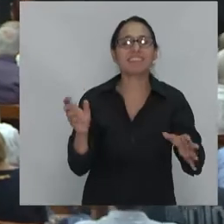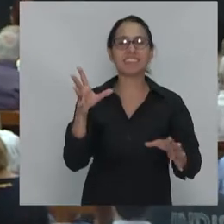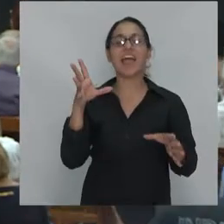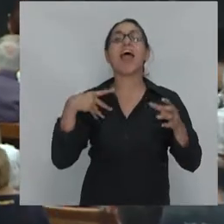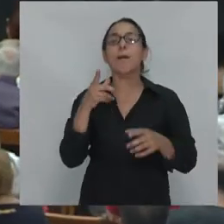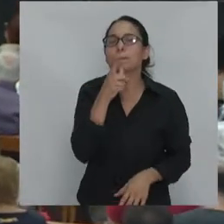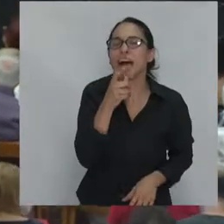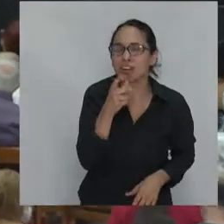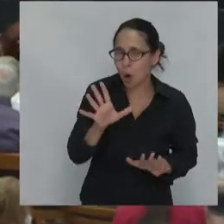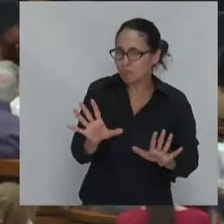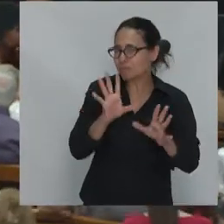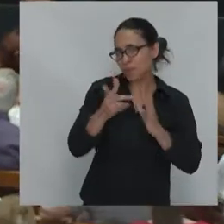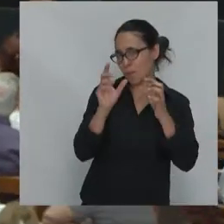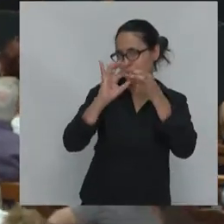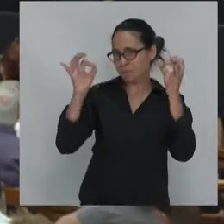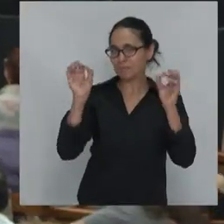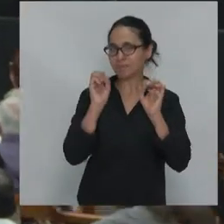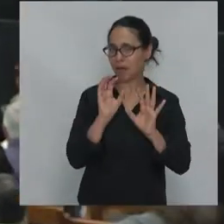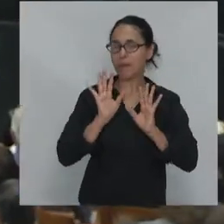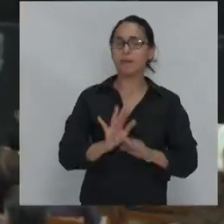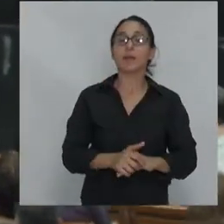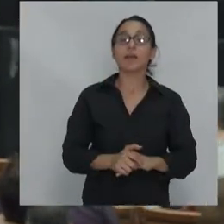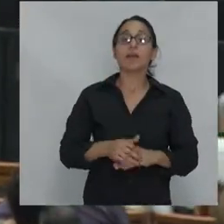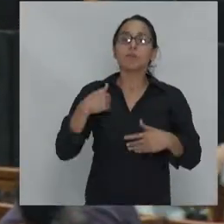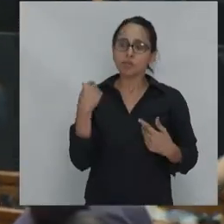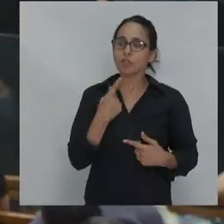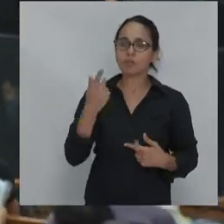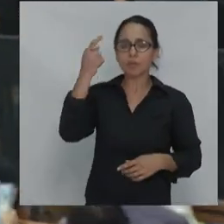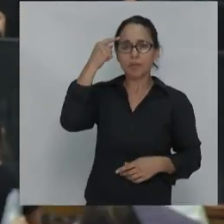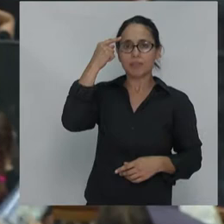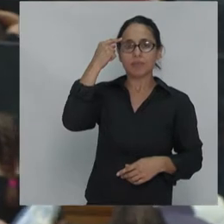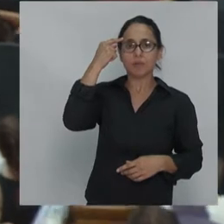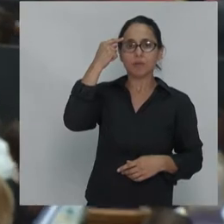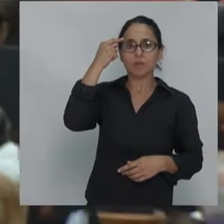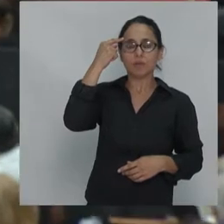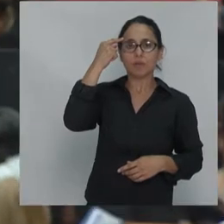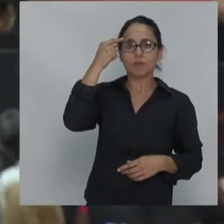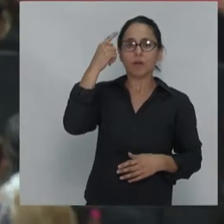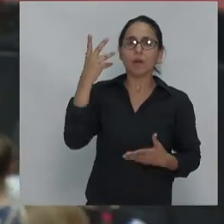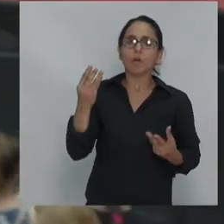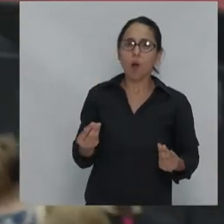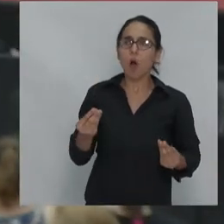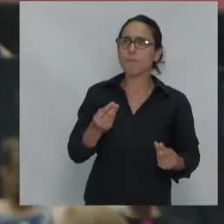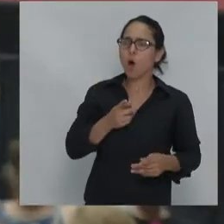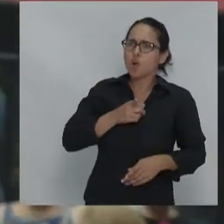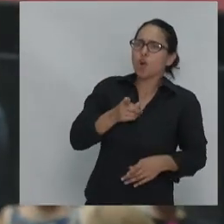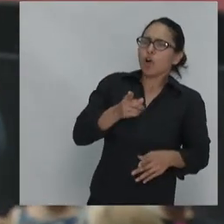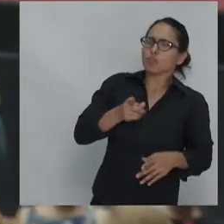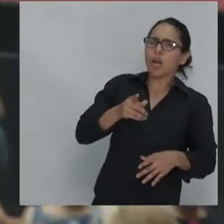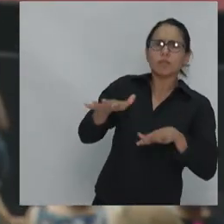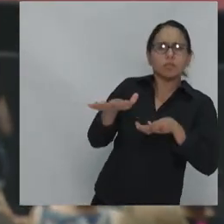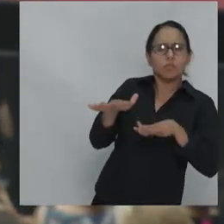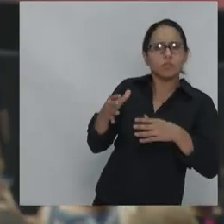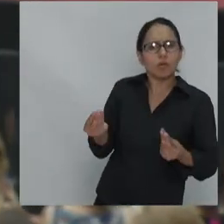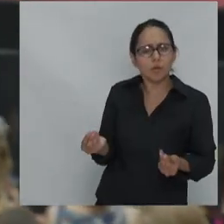¿no? Como un fenómeno que llega, pero entonces uno realmente no sabe cómo puede hacer para oponerse a eso, ¿no?